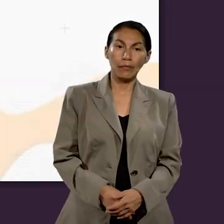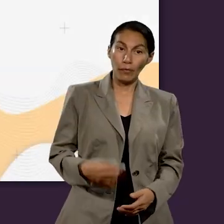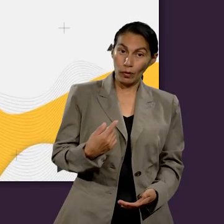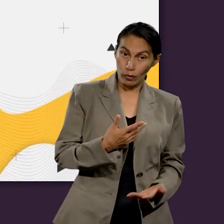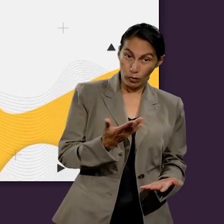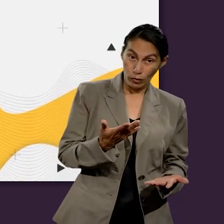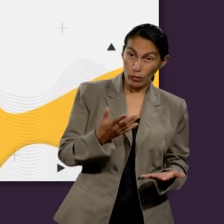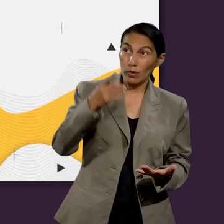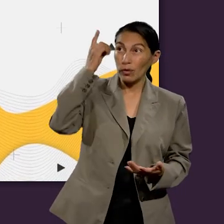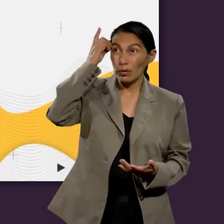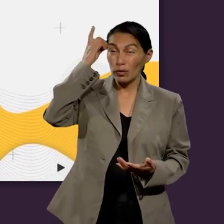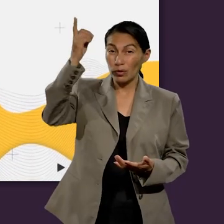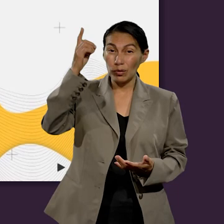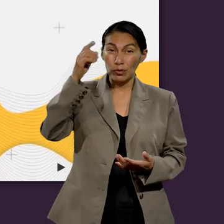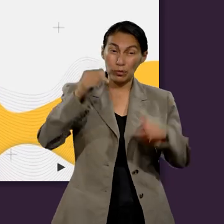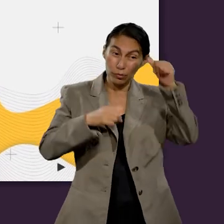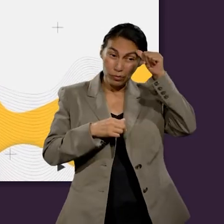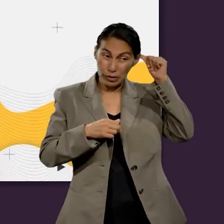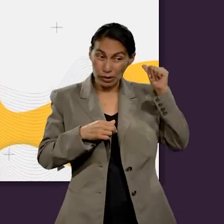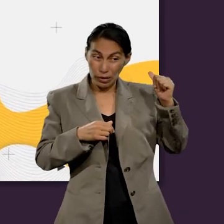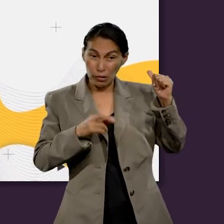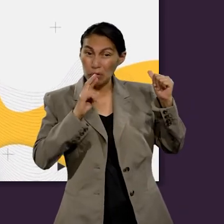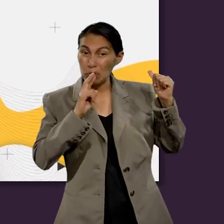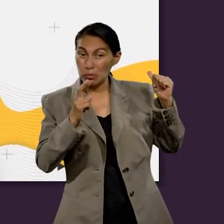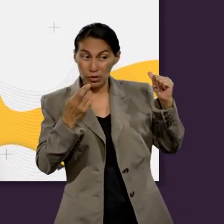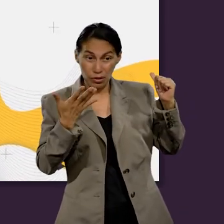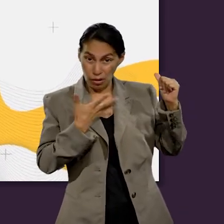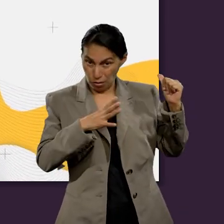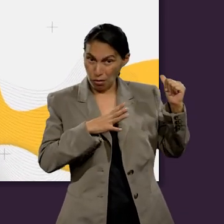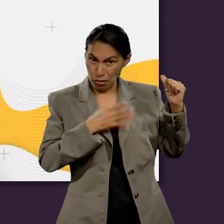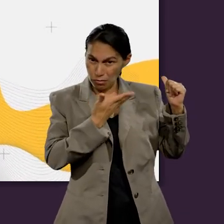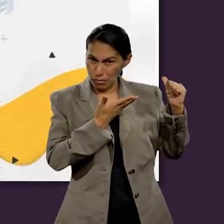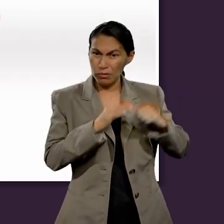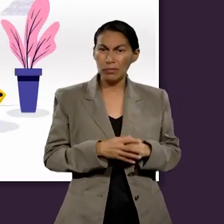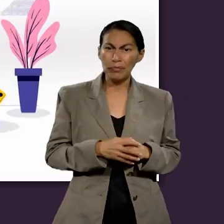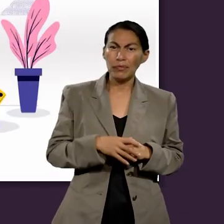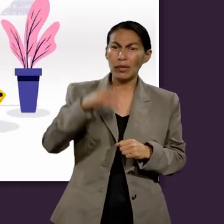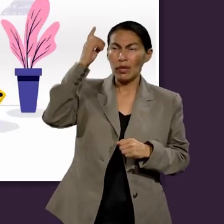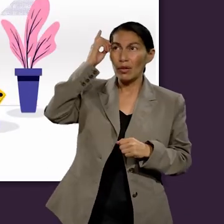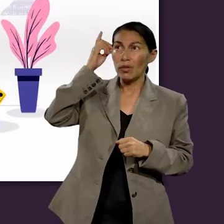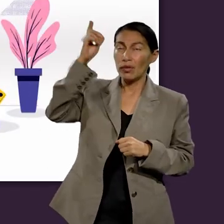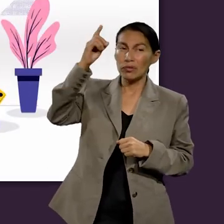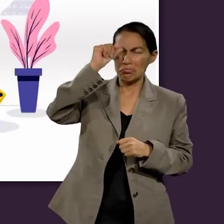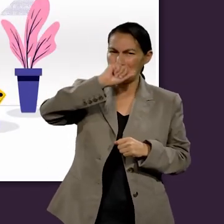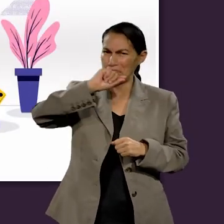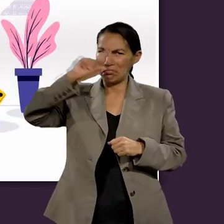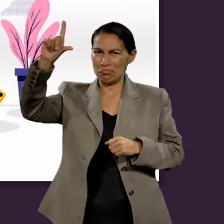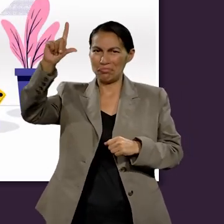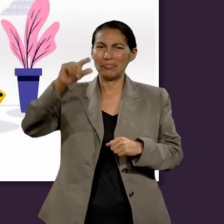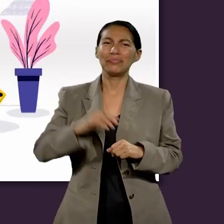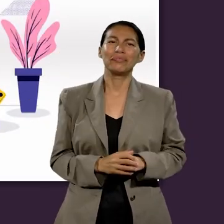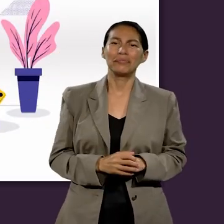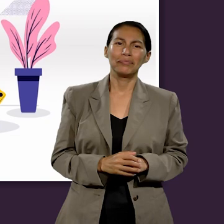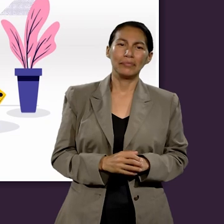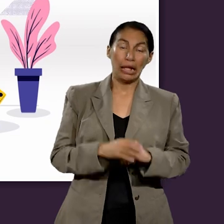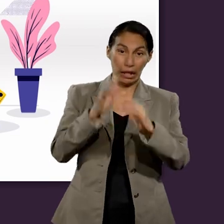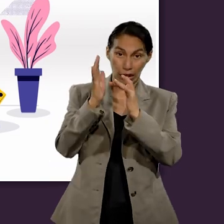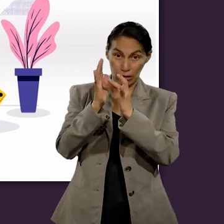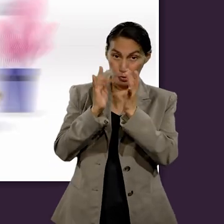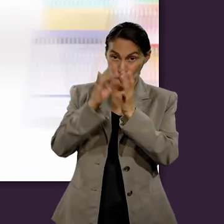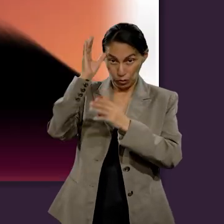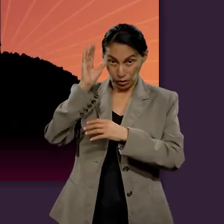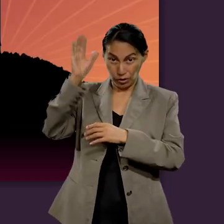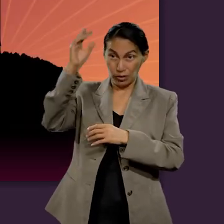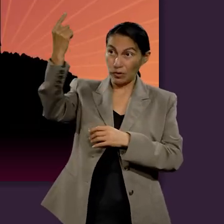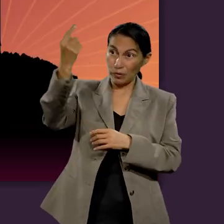A la hora de crear una solución para el problema del pecado, Dios es un diseñador experto.